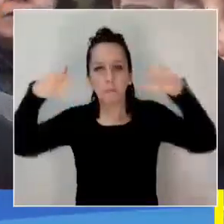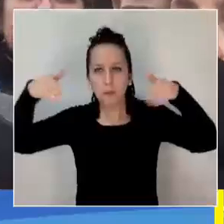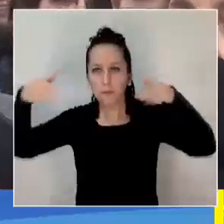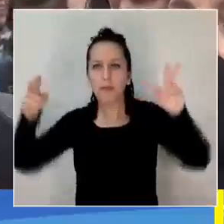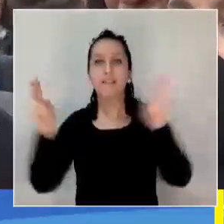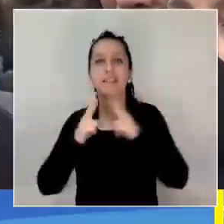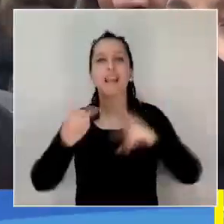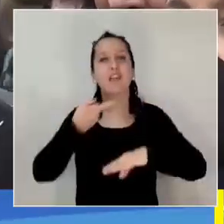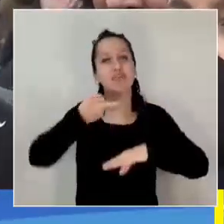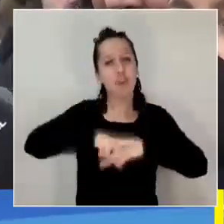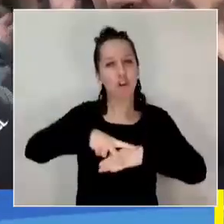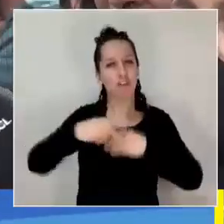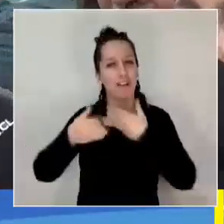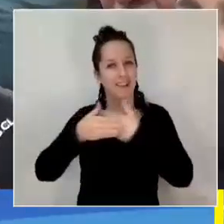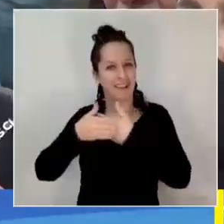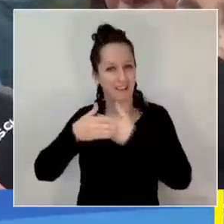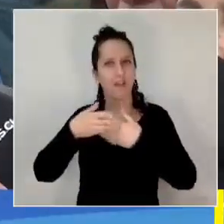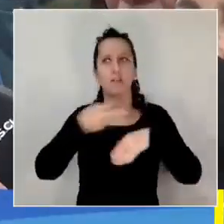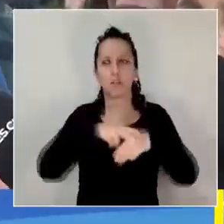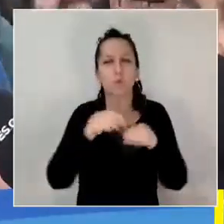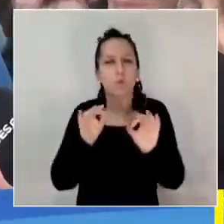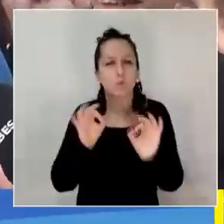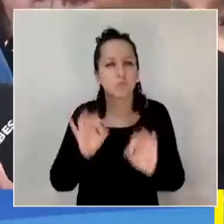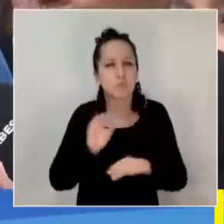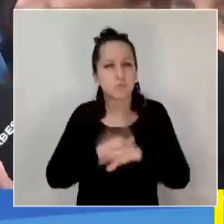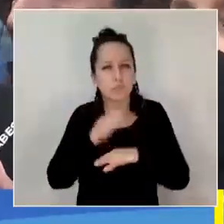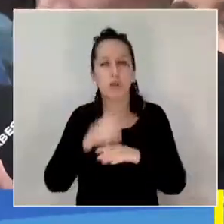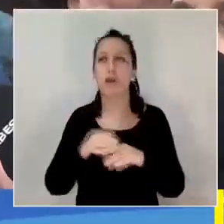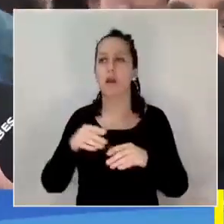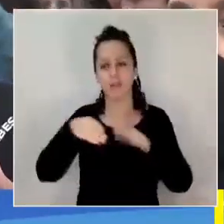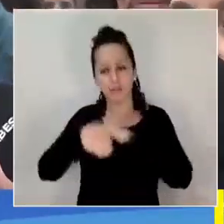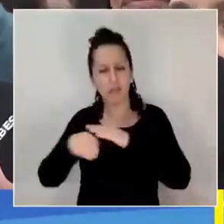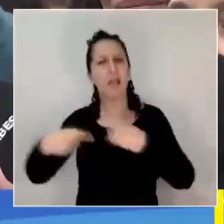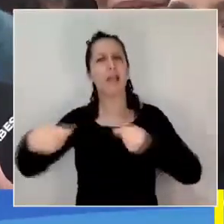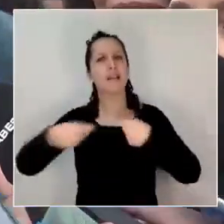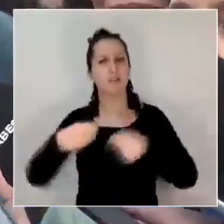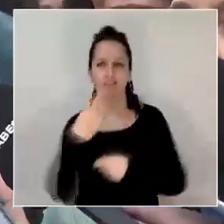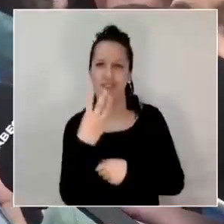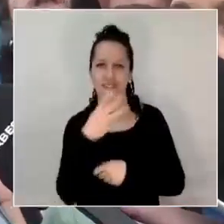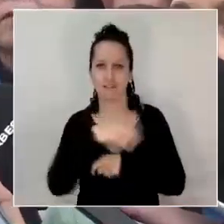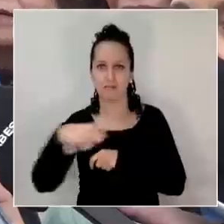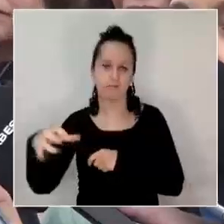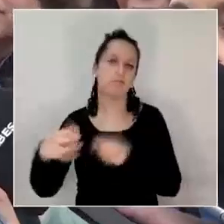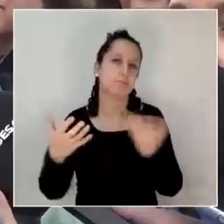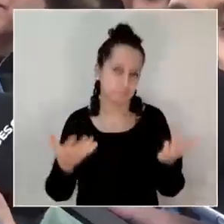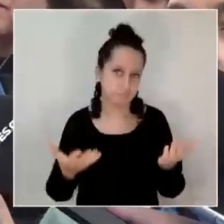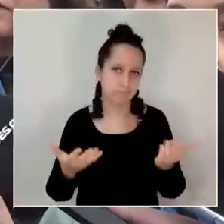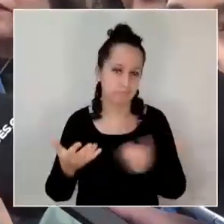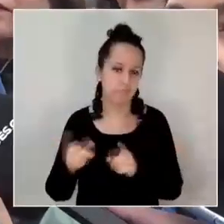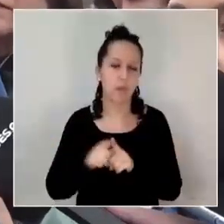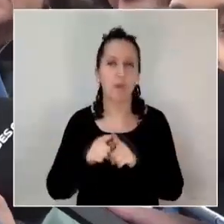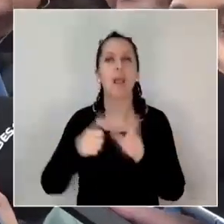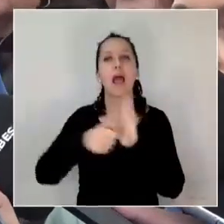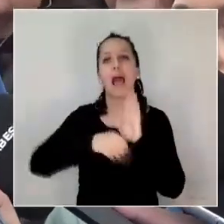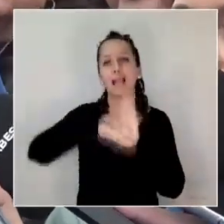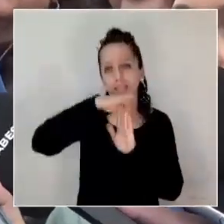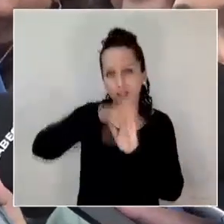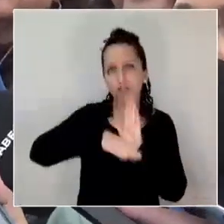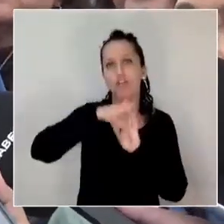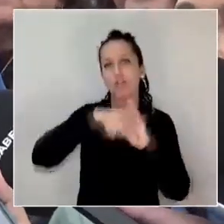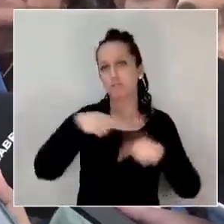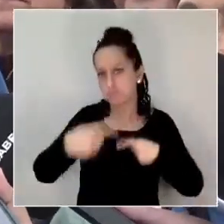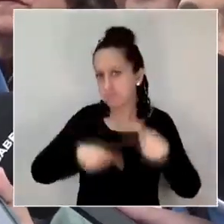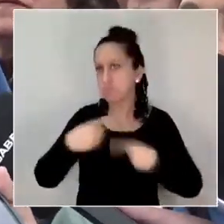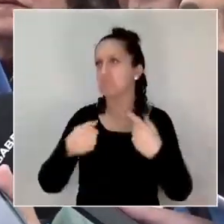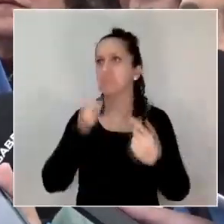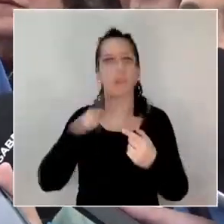termopanel, tres locales comerciales para mantener después el ascensor. O sea,